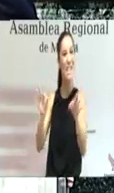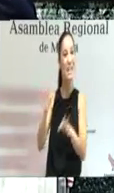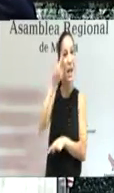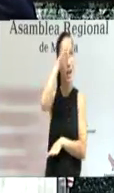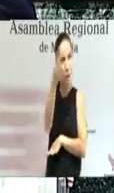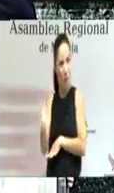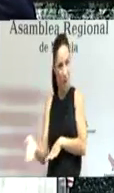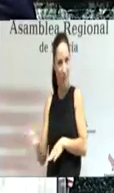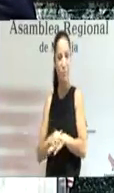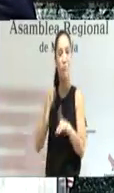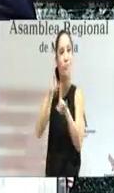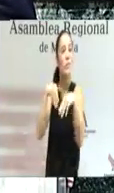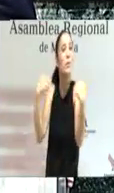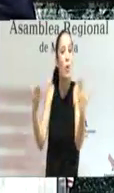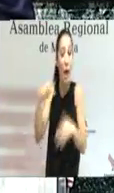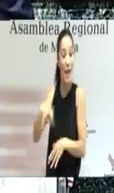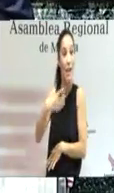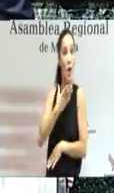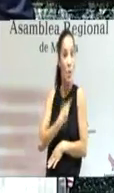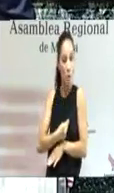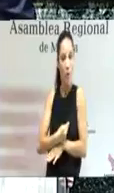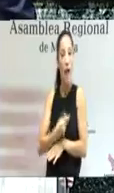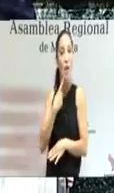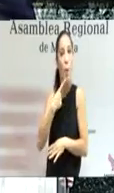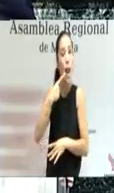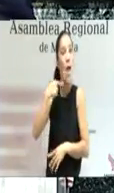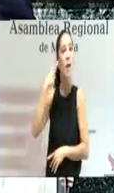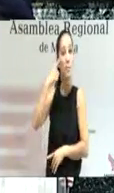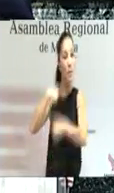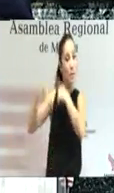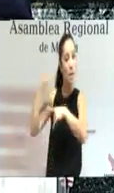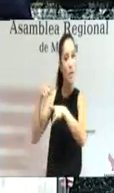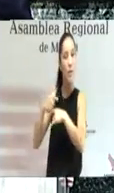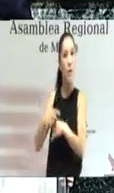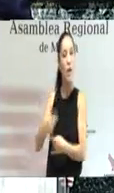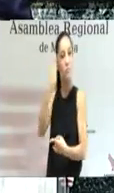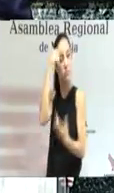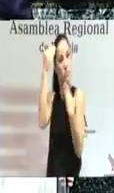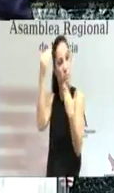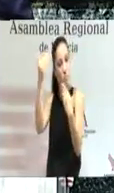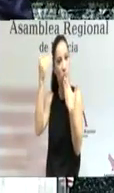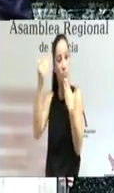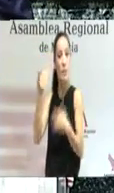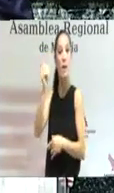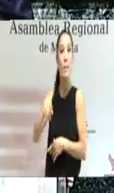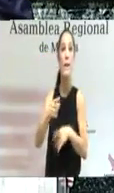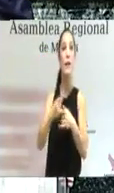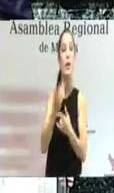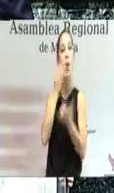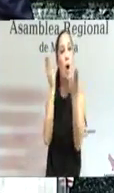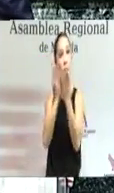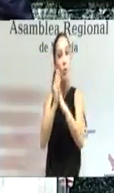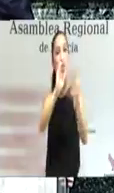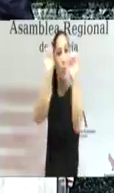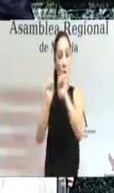con el objeto de preservar en la región de Murcia sus tradiciones, el reconocimiento de la fiesta y el estudio y la divulgación de la protección de